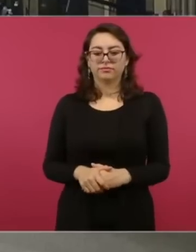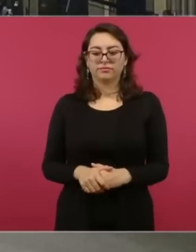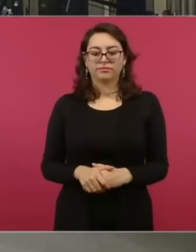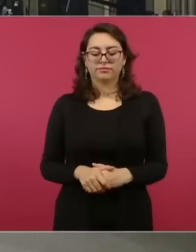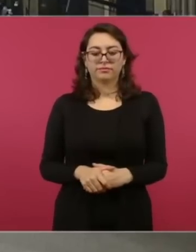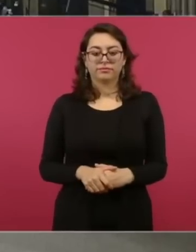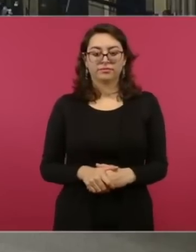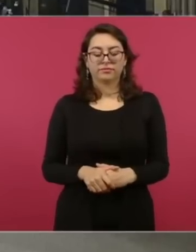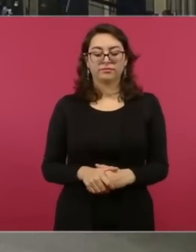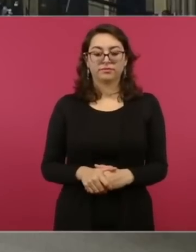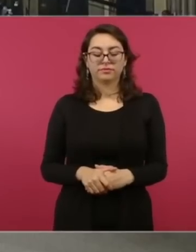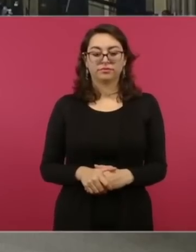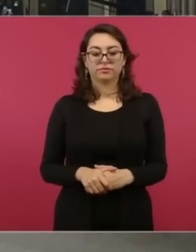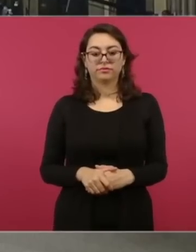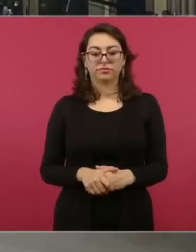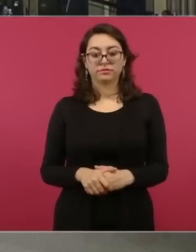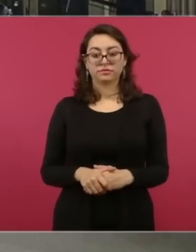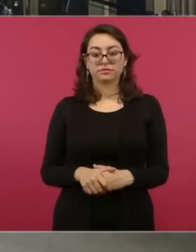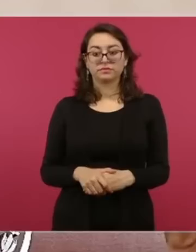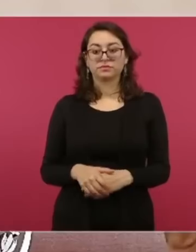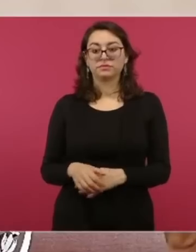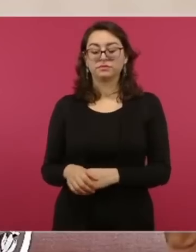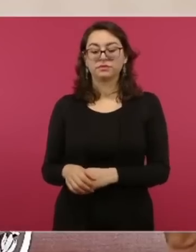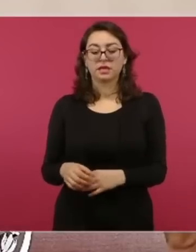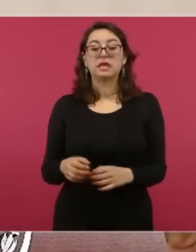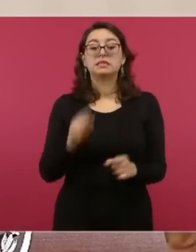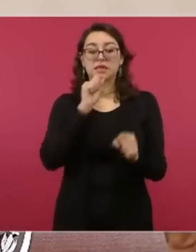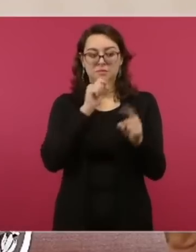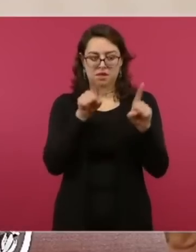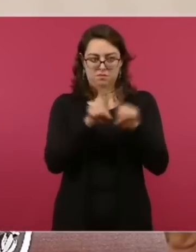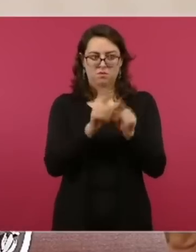a las redes.